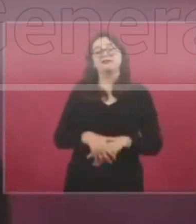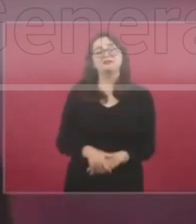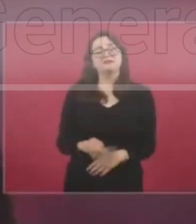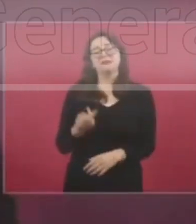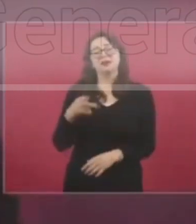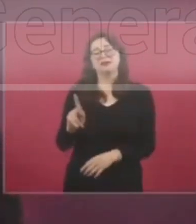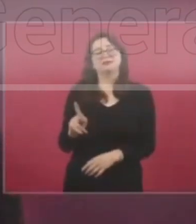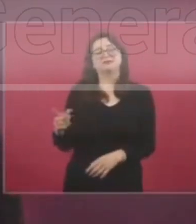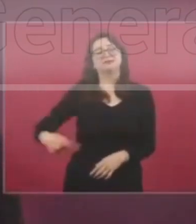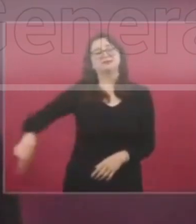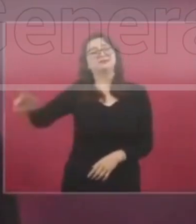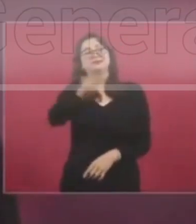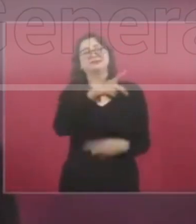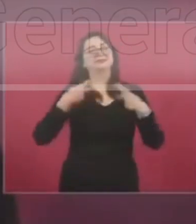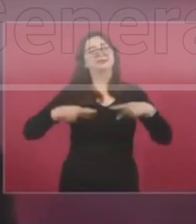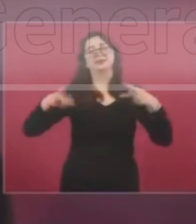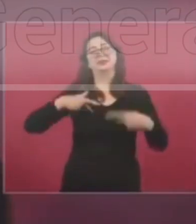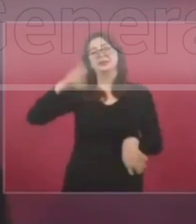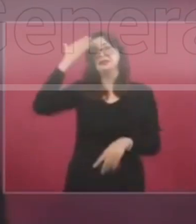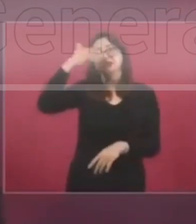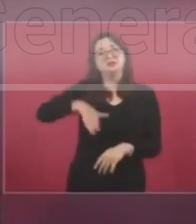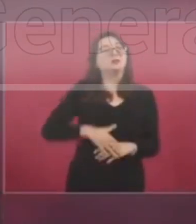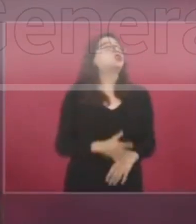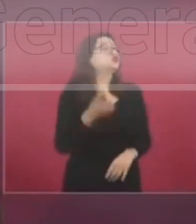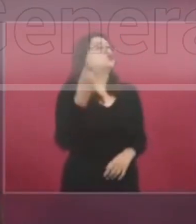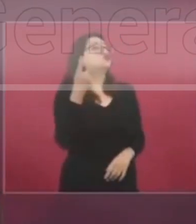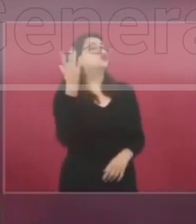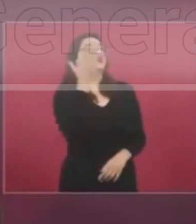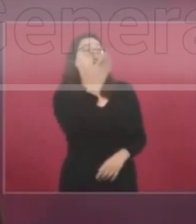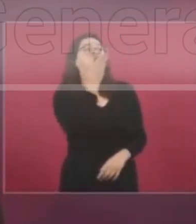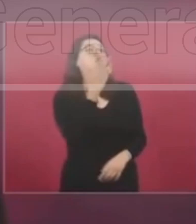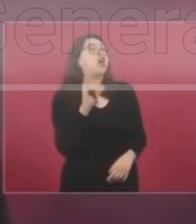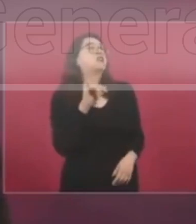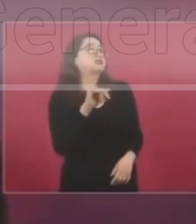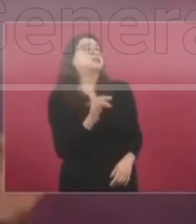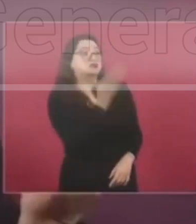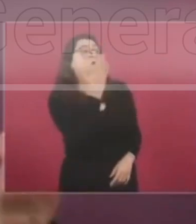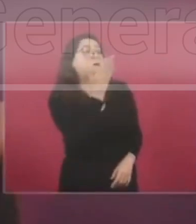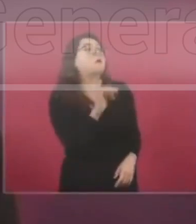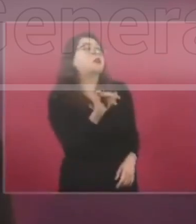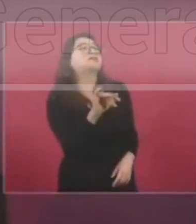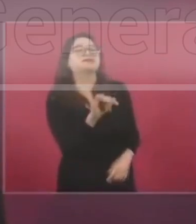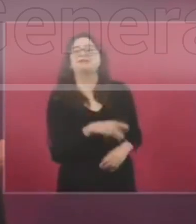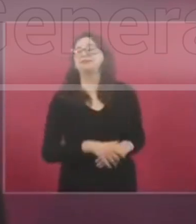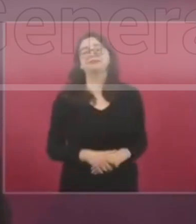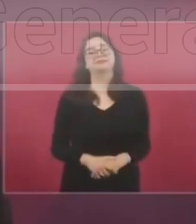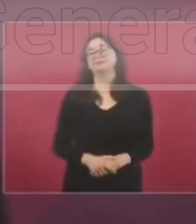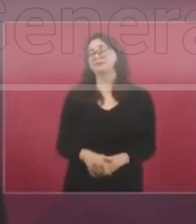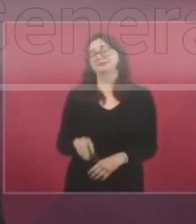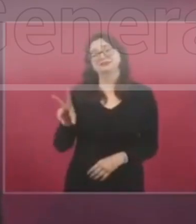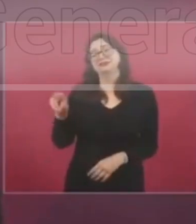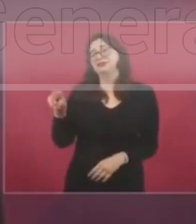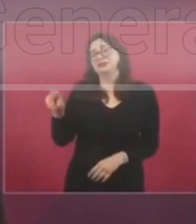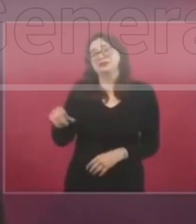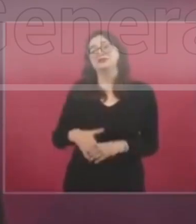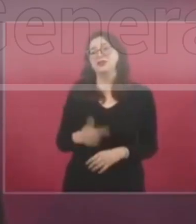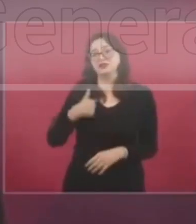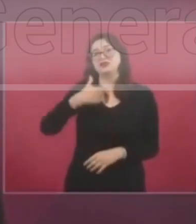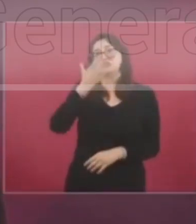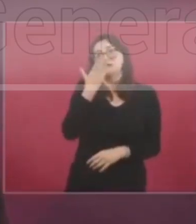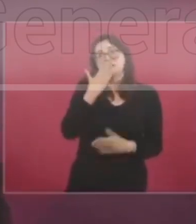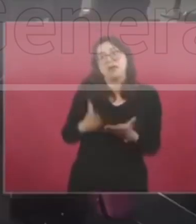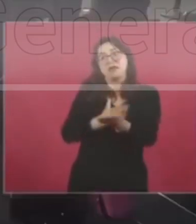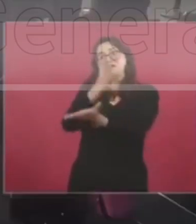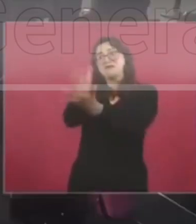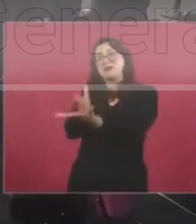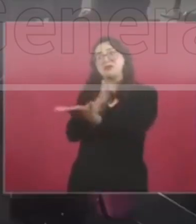por lo menos en Sonora no, no, no en ningún lado yo siempre ando recorriendo el país ¿usted tiene conocimiento de